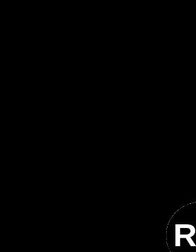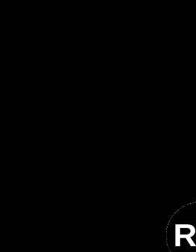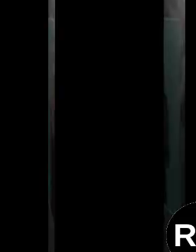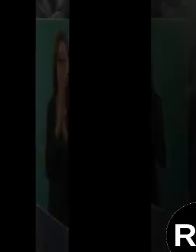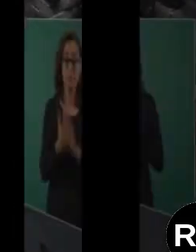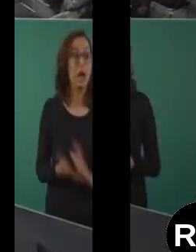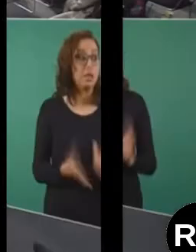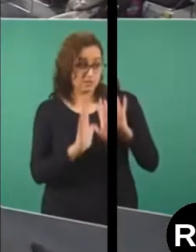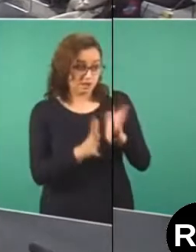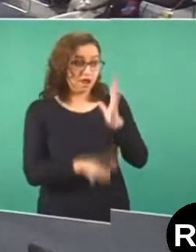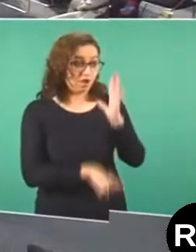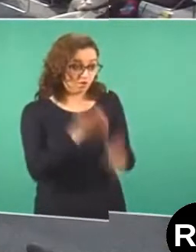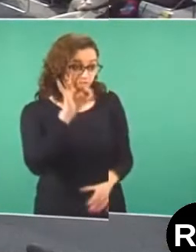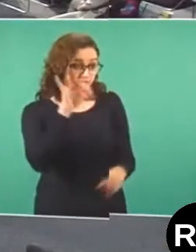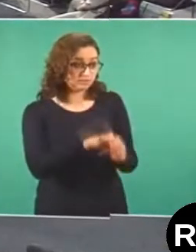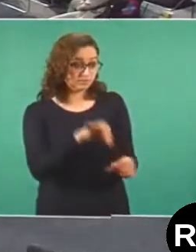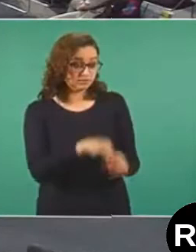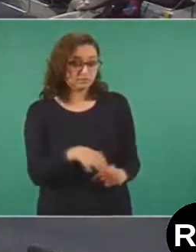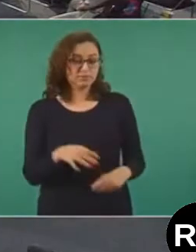¿Tiene los datos? A ver.